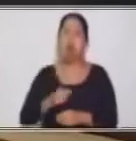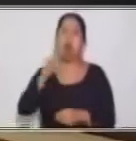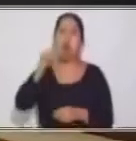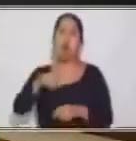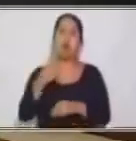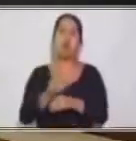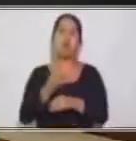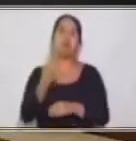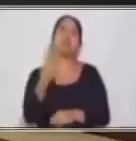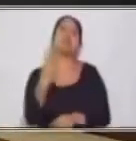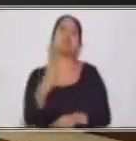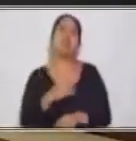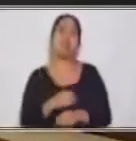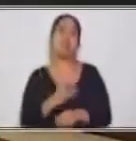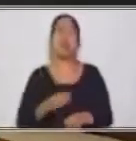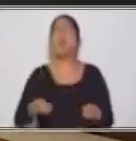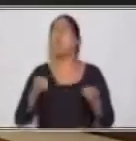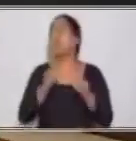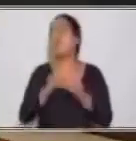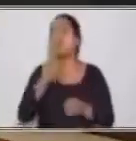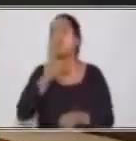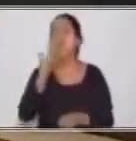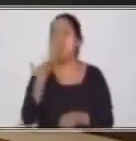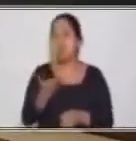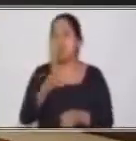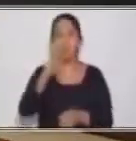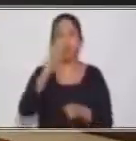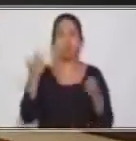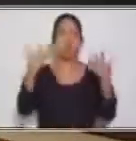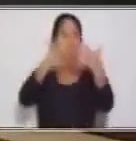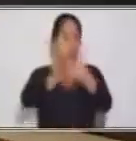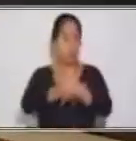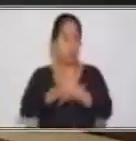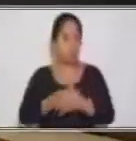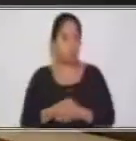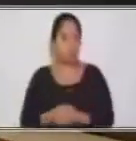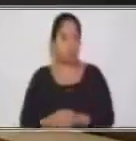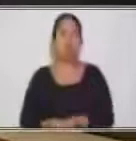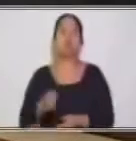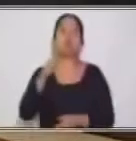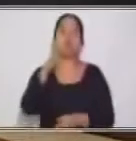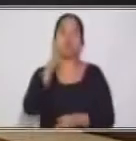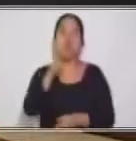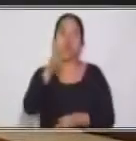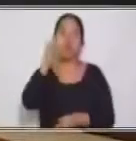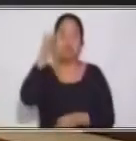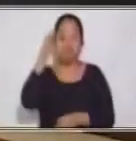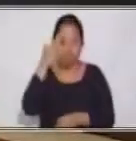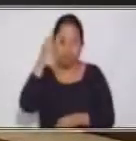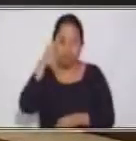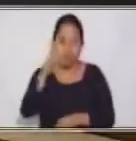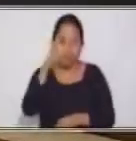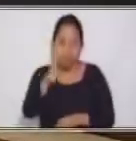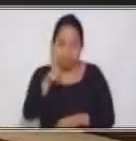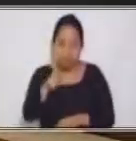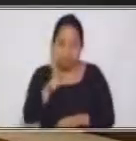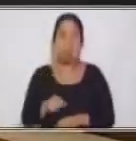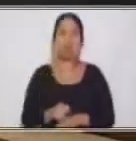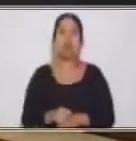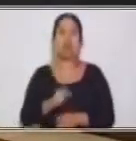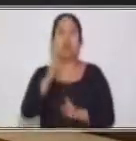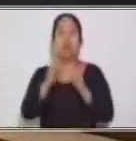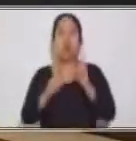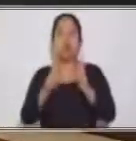únicamente tres los más comunes para que usted no se pierda. La competencia es que usted pueda identificarlos y que pueda realizar esa